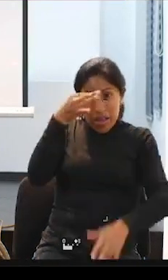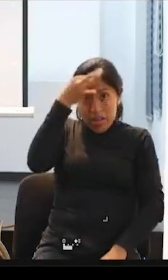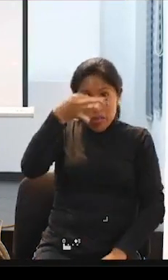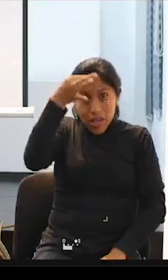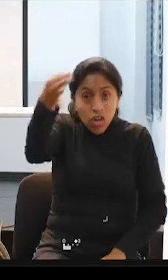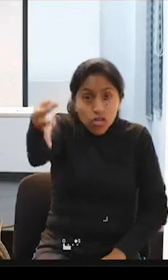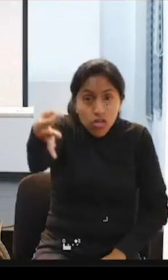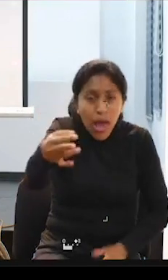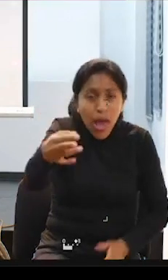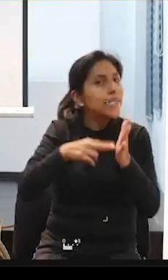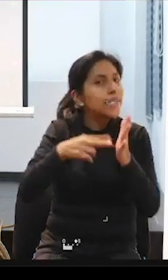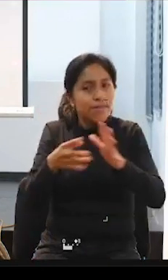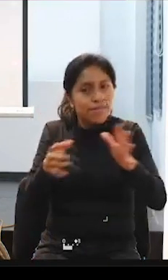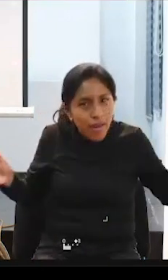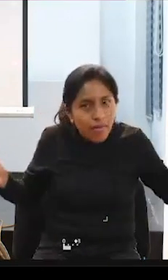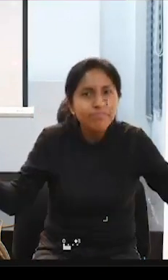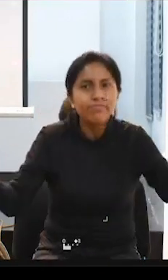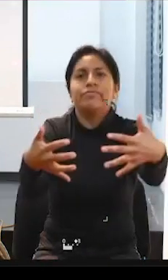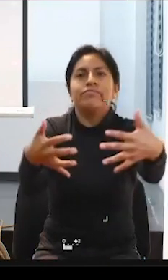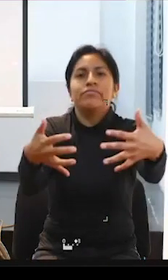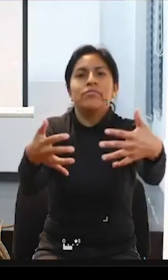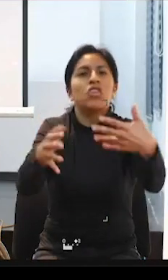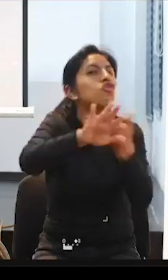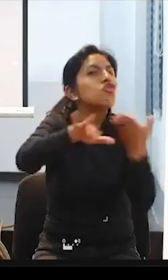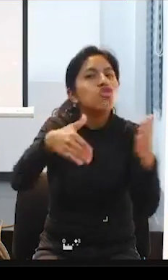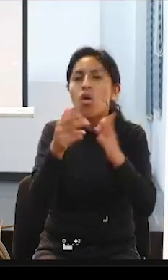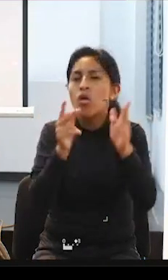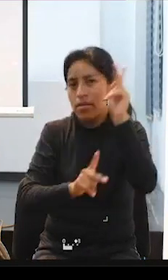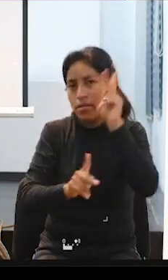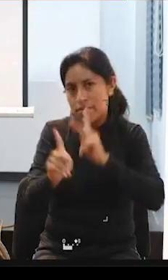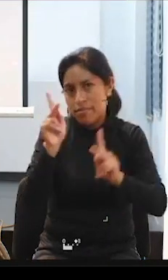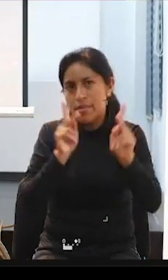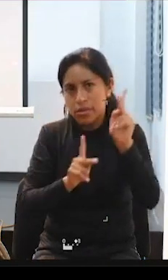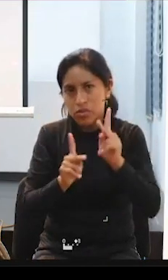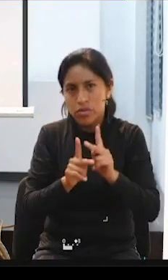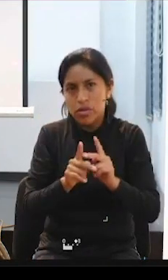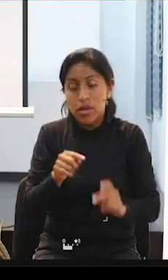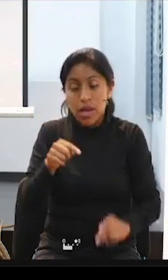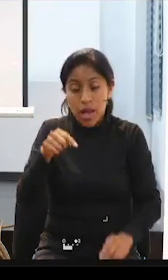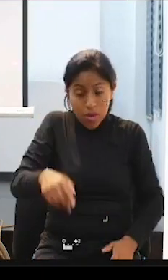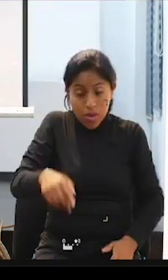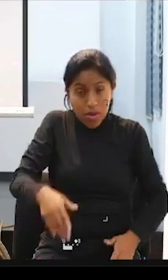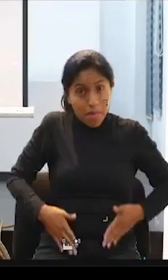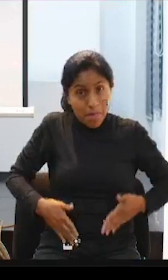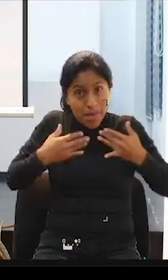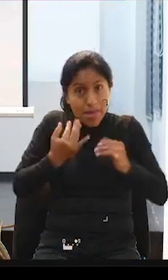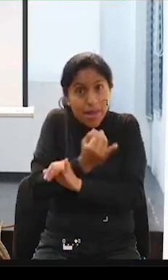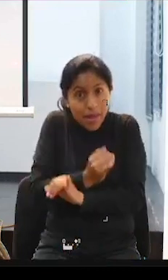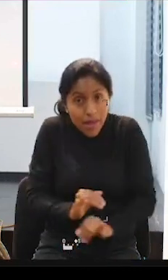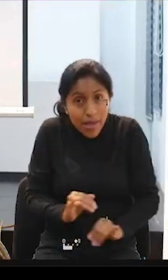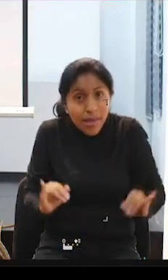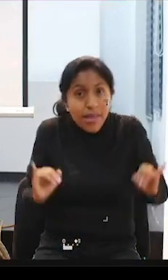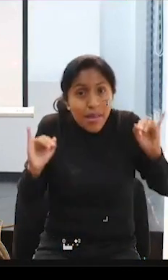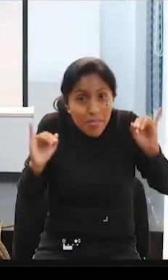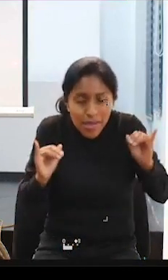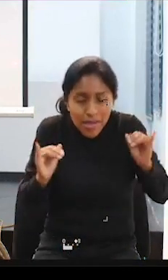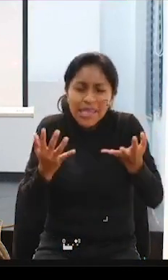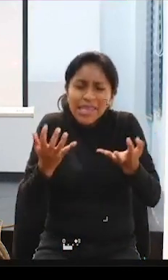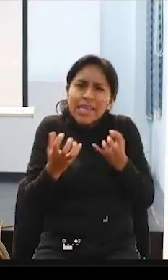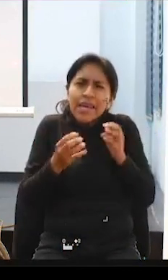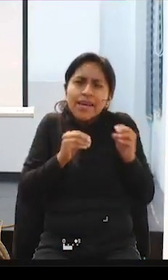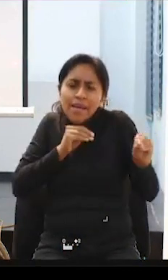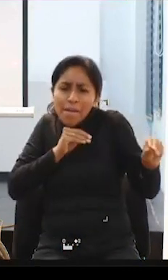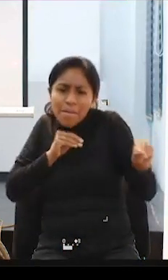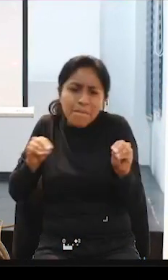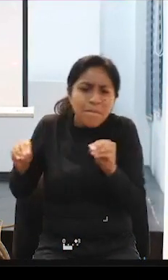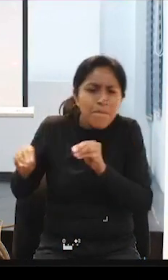la población y a todo un movimiento. Estamos creando con esto de vida independiente, un movimiento que permanezca